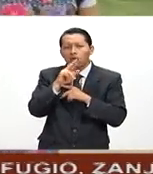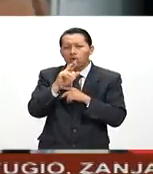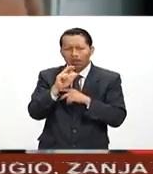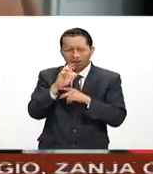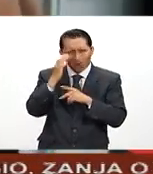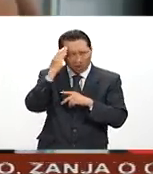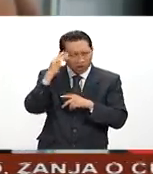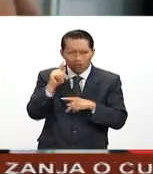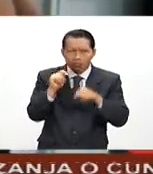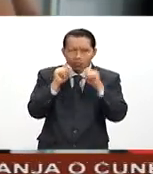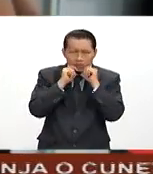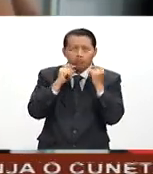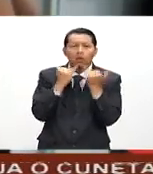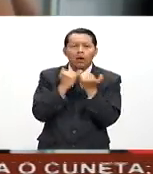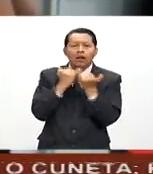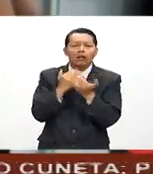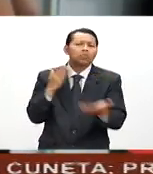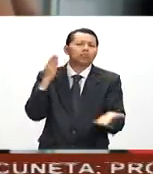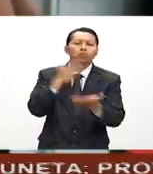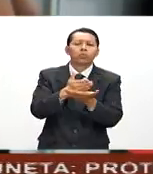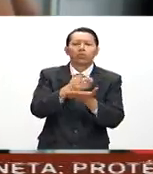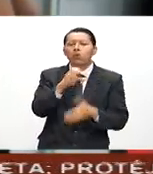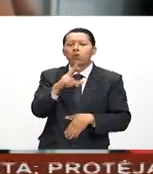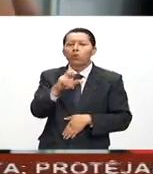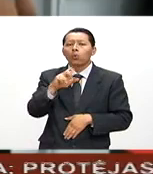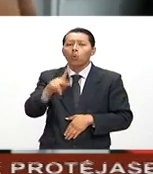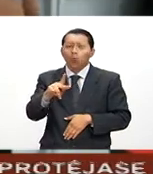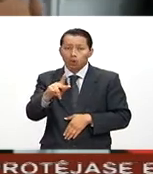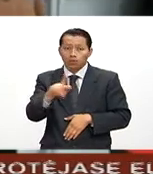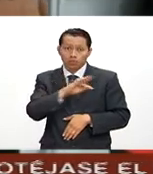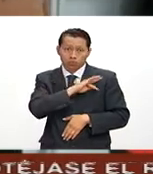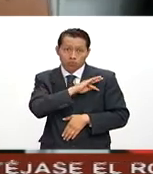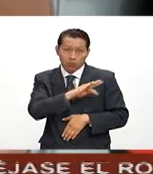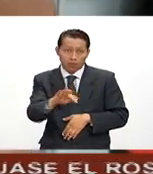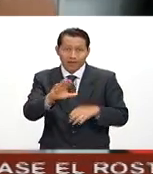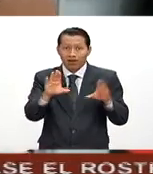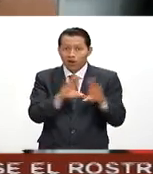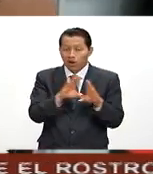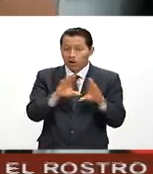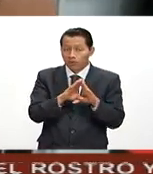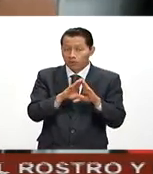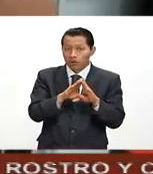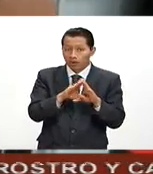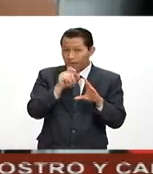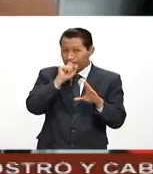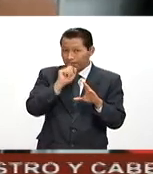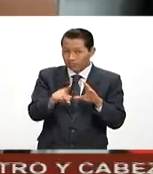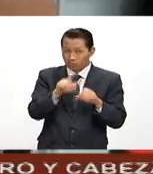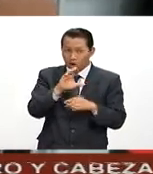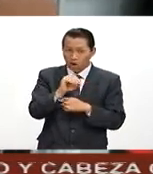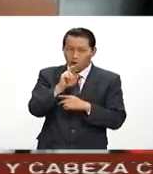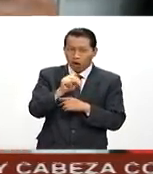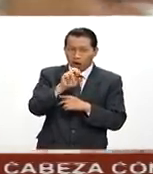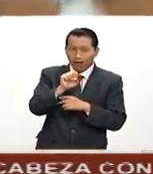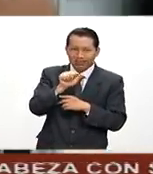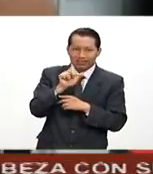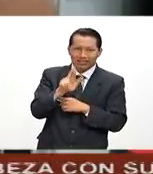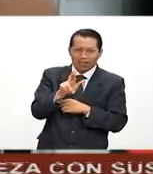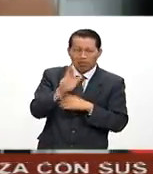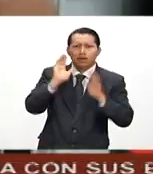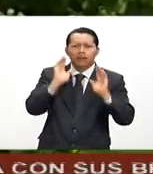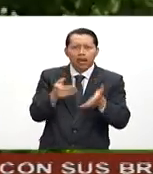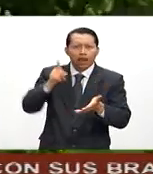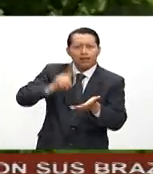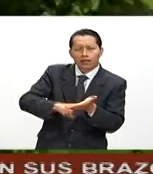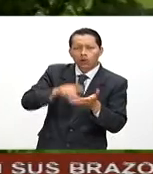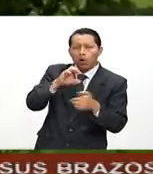sencillamente con crédito, presentes con el CURP, automáticamente Procesar y CONSAR ya tienen a través